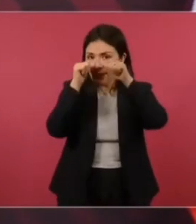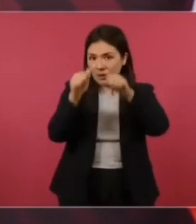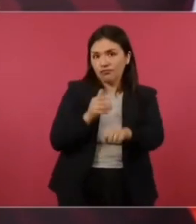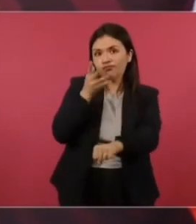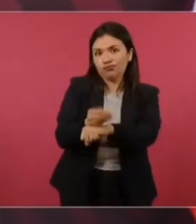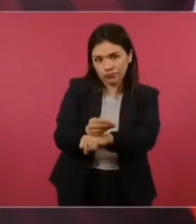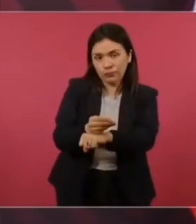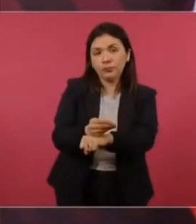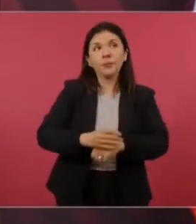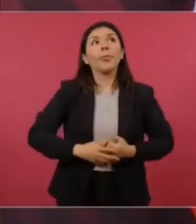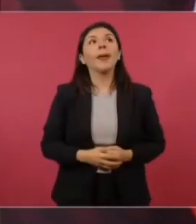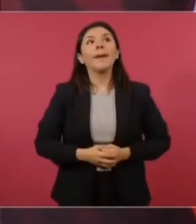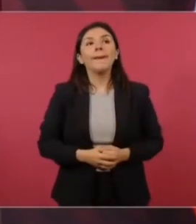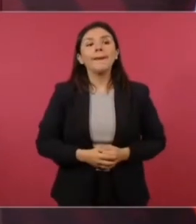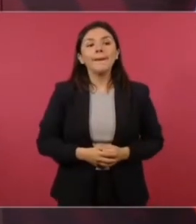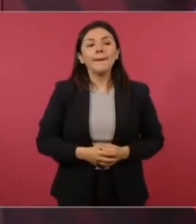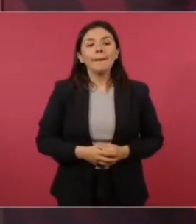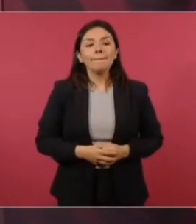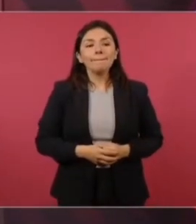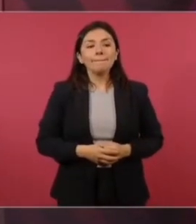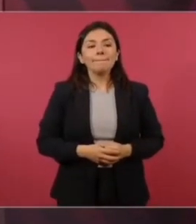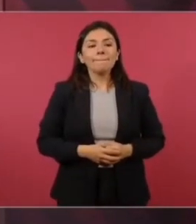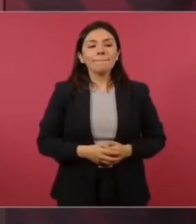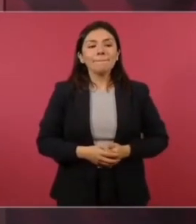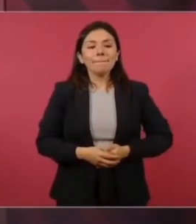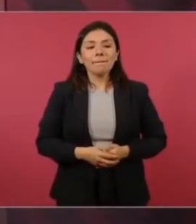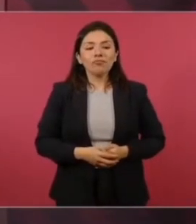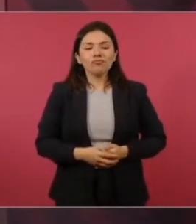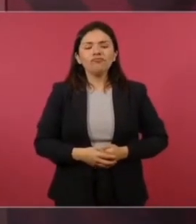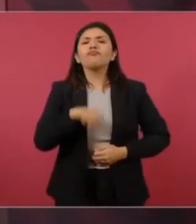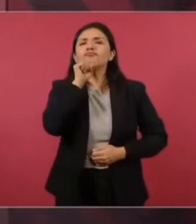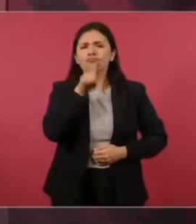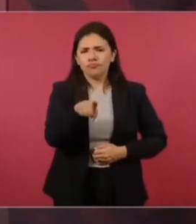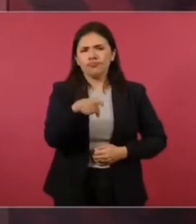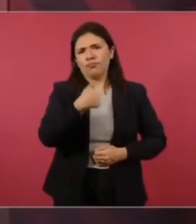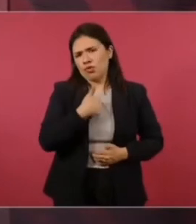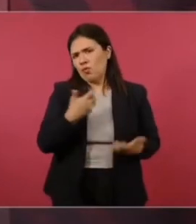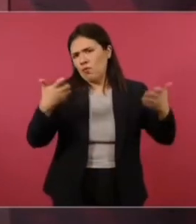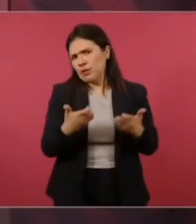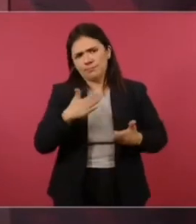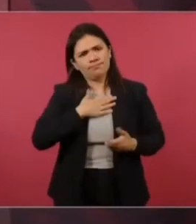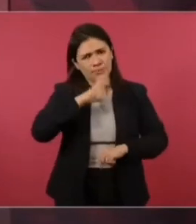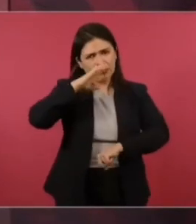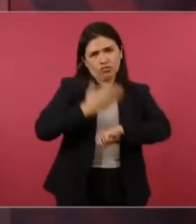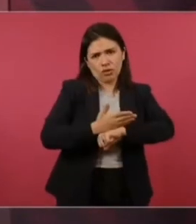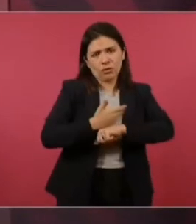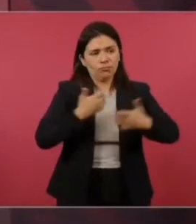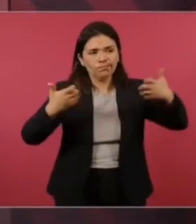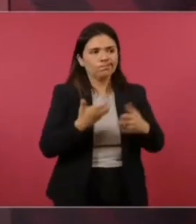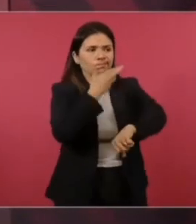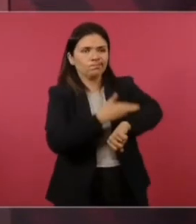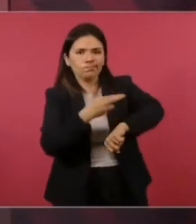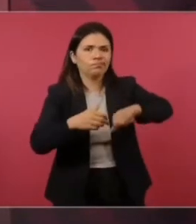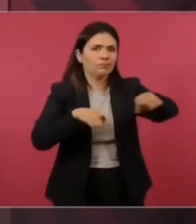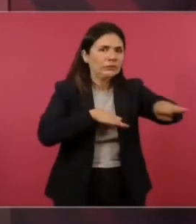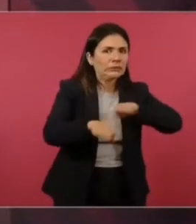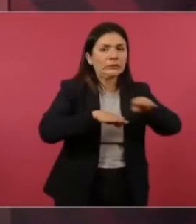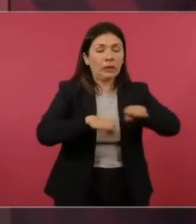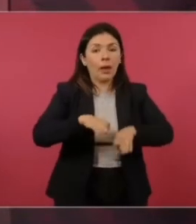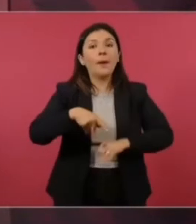y hemos estado haciendo lo que nos corresponde. Nada más